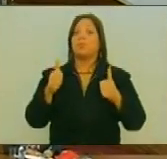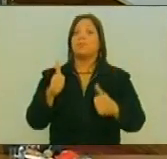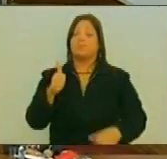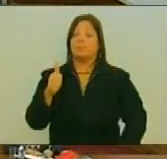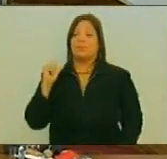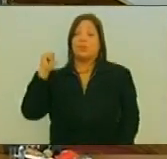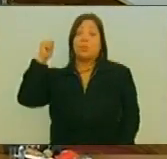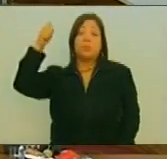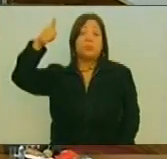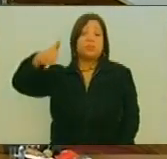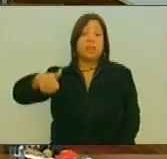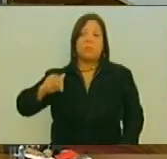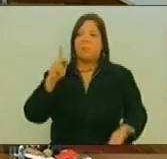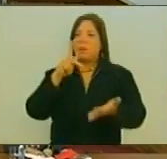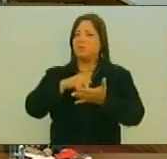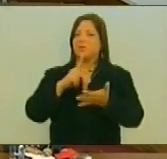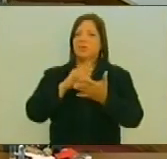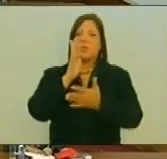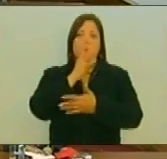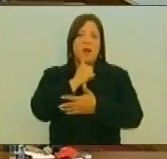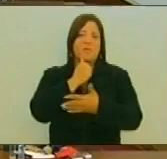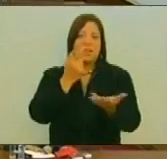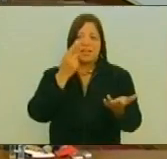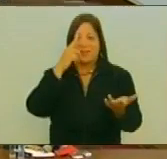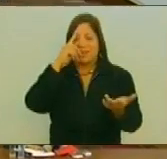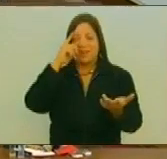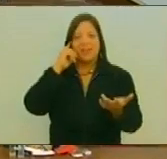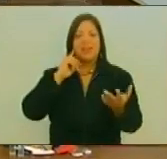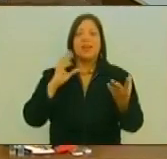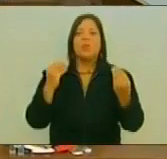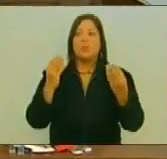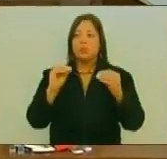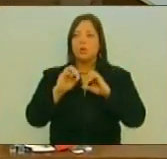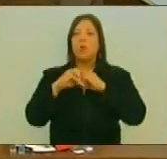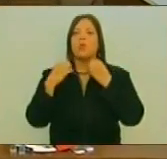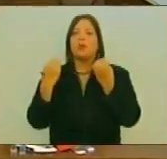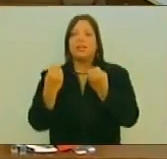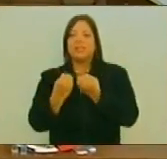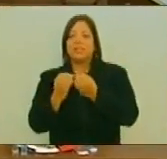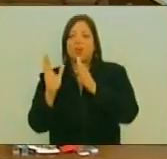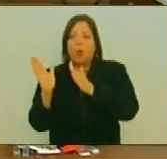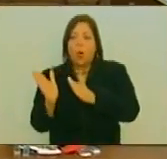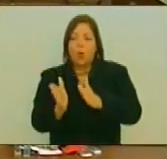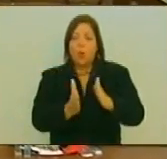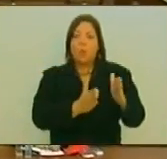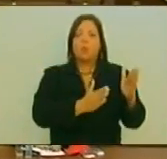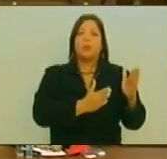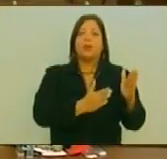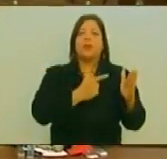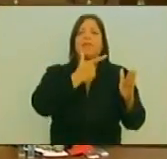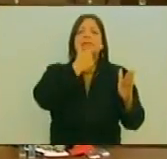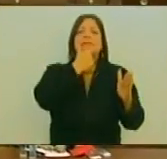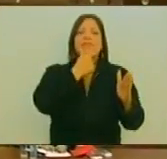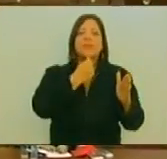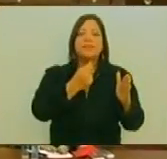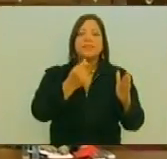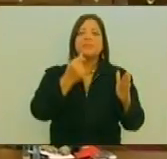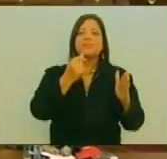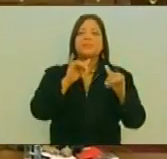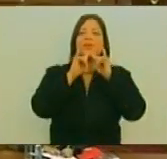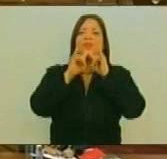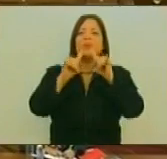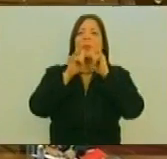Mucho Tiempo Que No Participaban En Un Evento Con Tanta Organización Y Además Que Se Le Facilitara Tanta